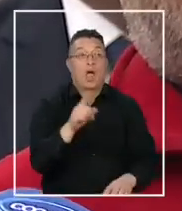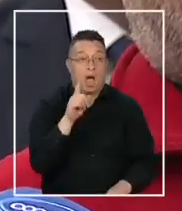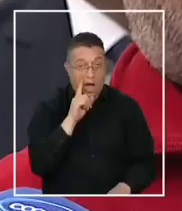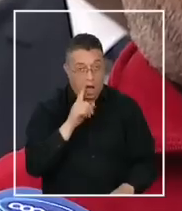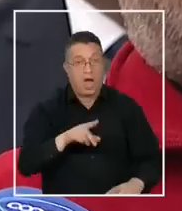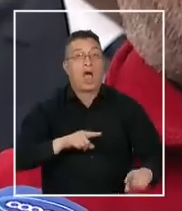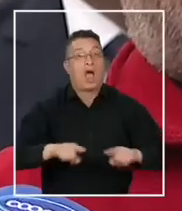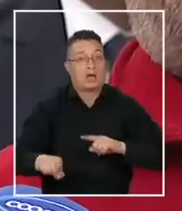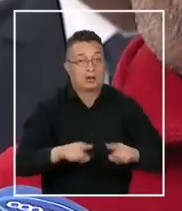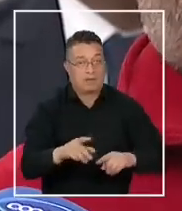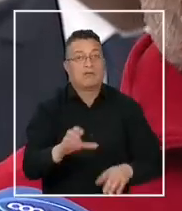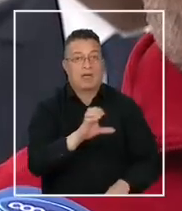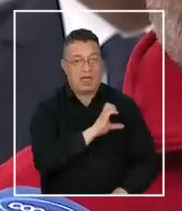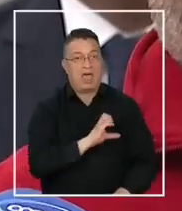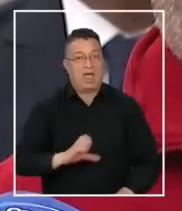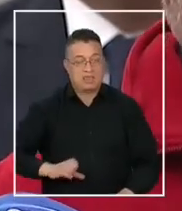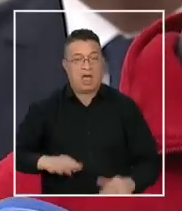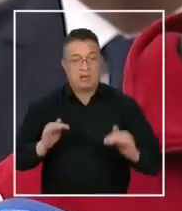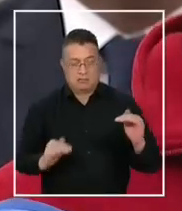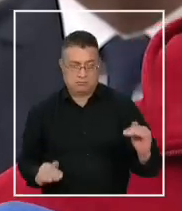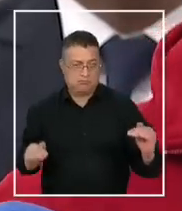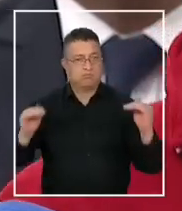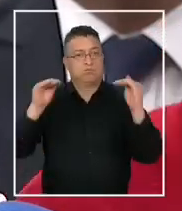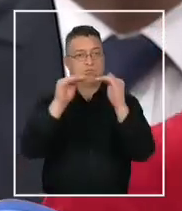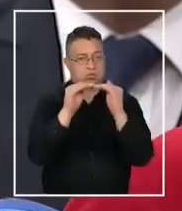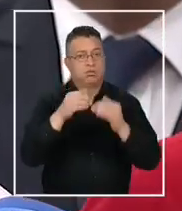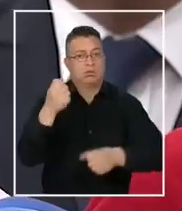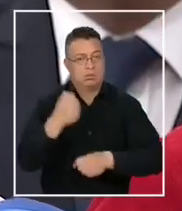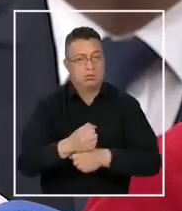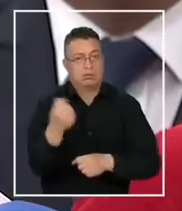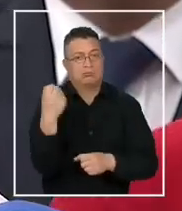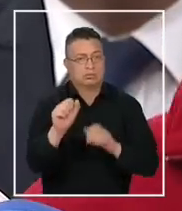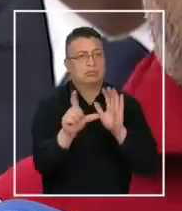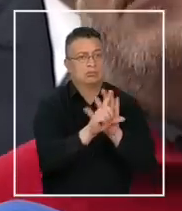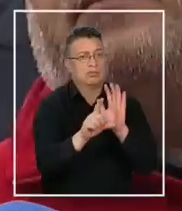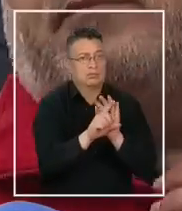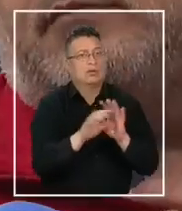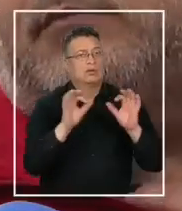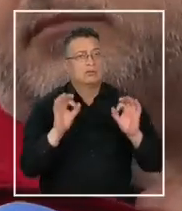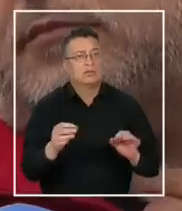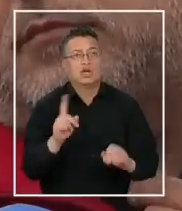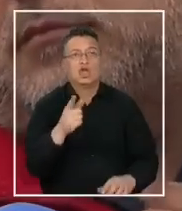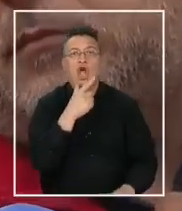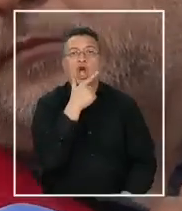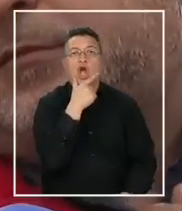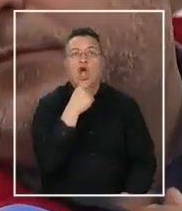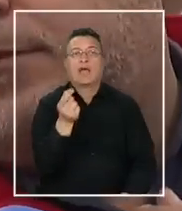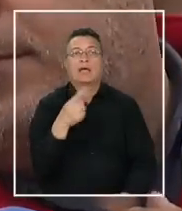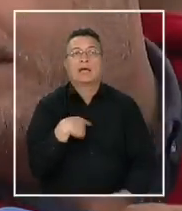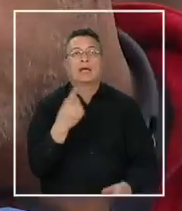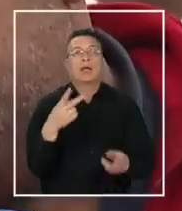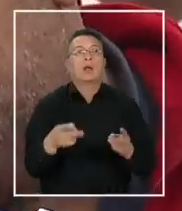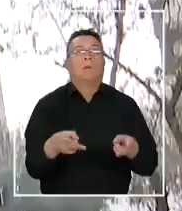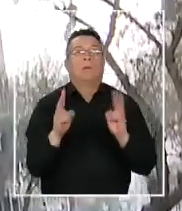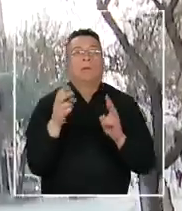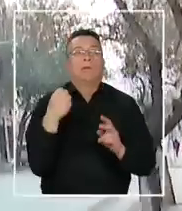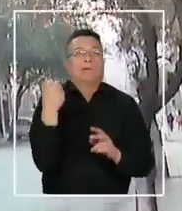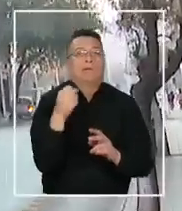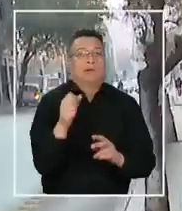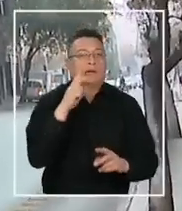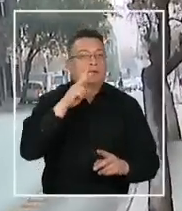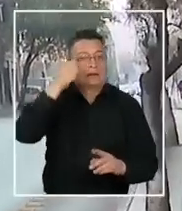una actividad del Estado que está a la altura de los delitos que se están cometiendo porque no queremos dejar ningún espacio en la impunidad.